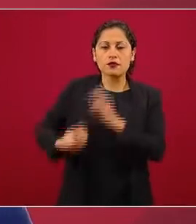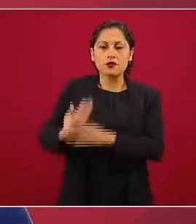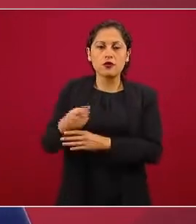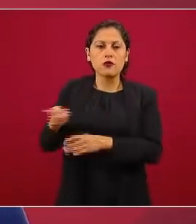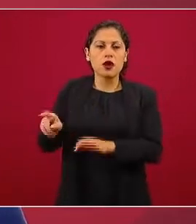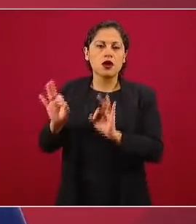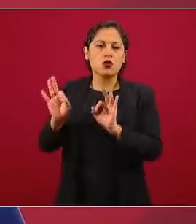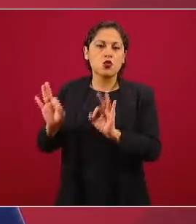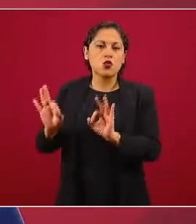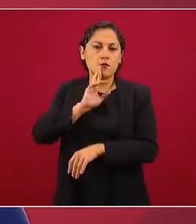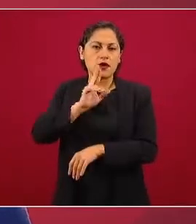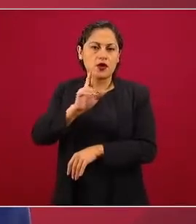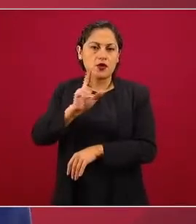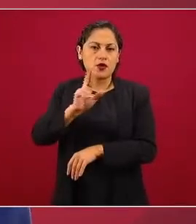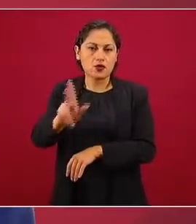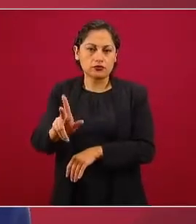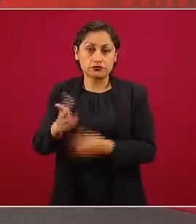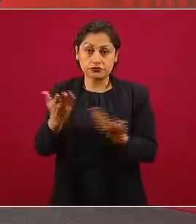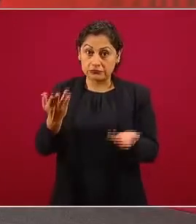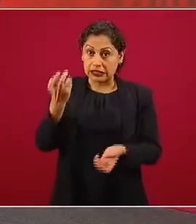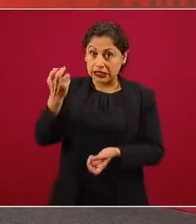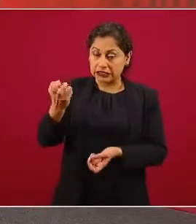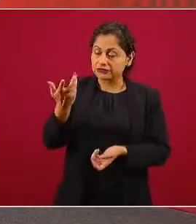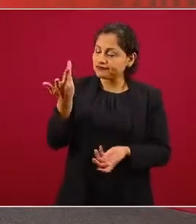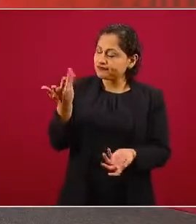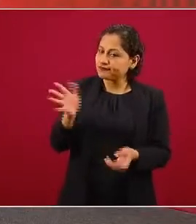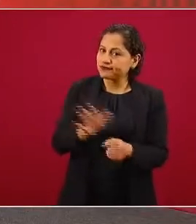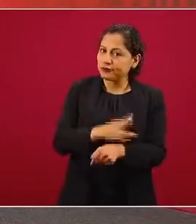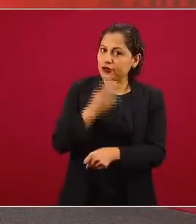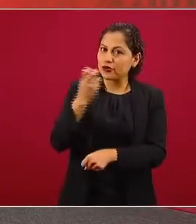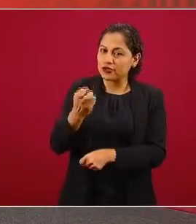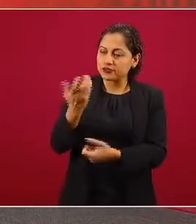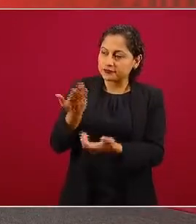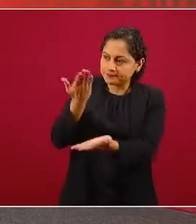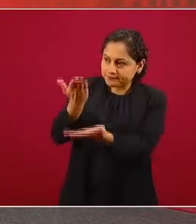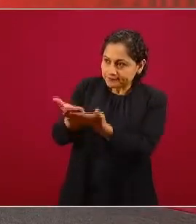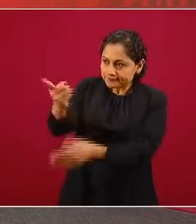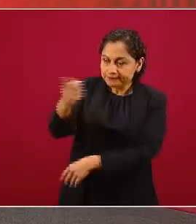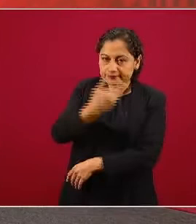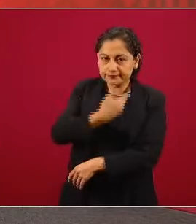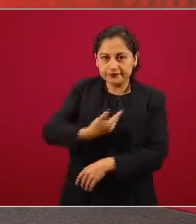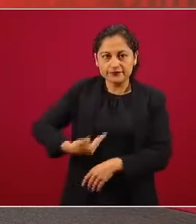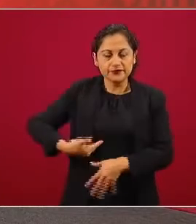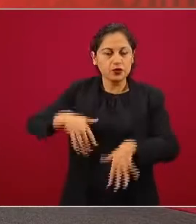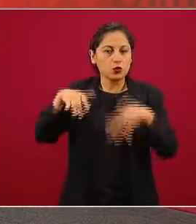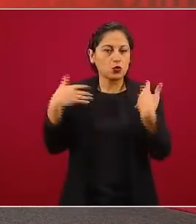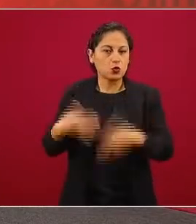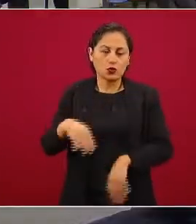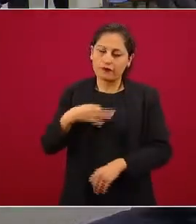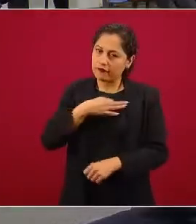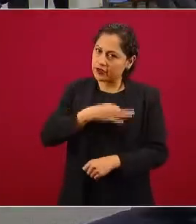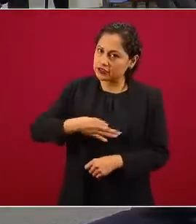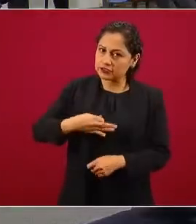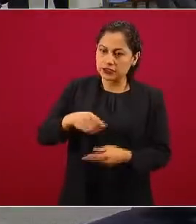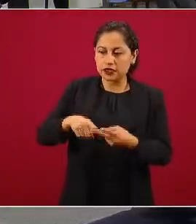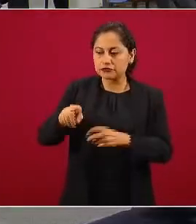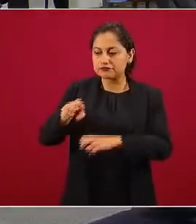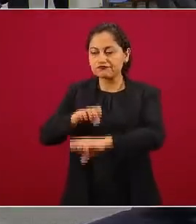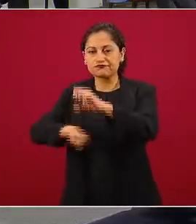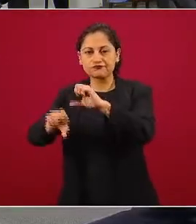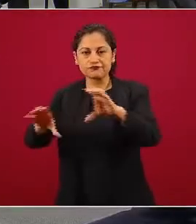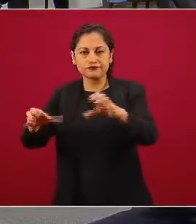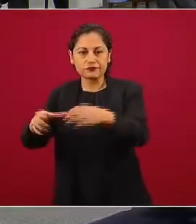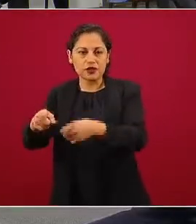sino resolverlos. Entonces, felicitar la gestión del gobierno de la República, de los empresarios, de los